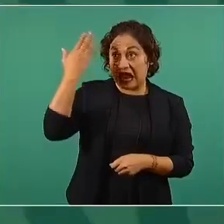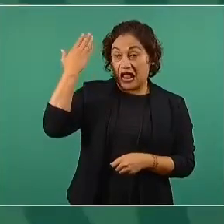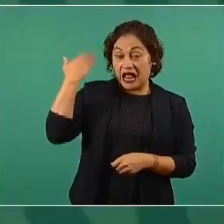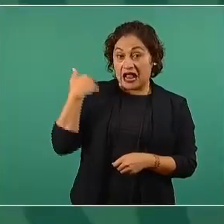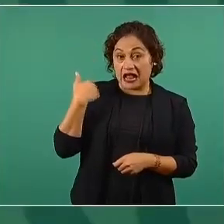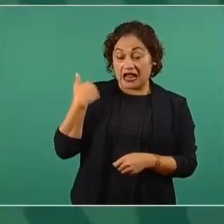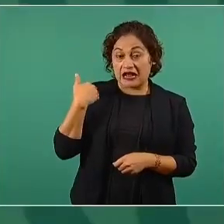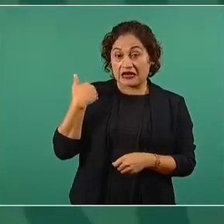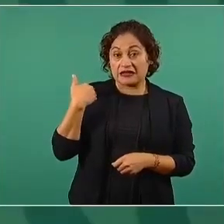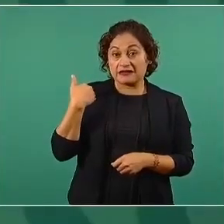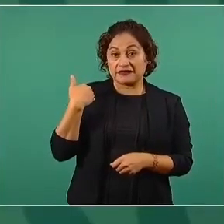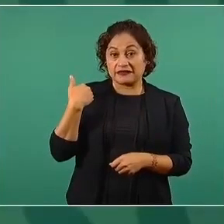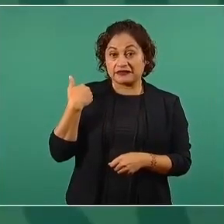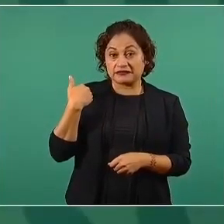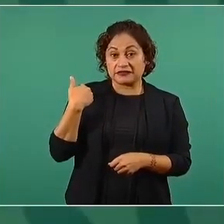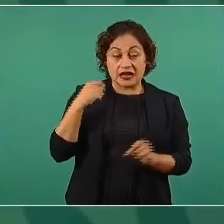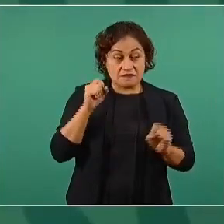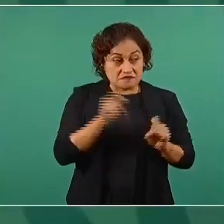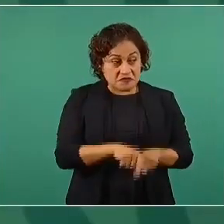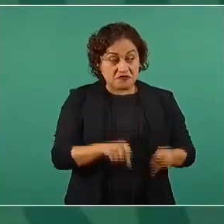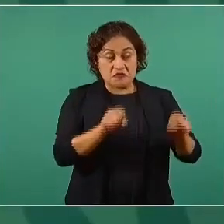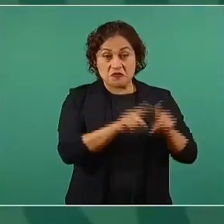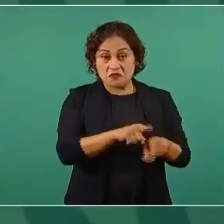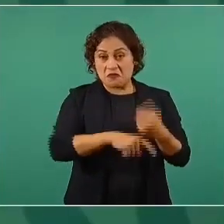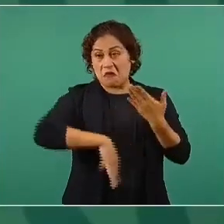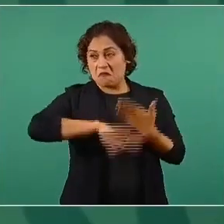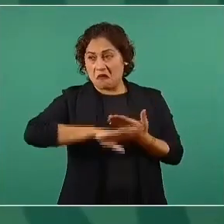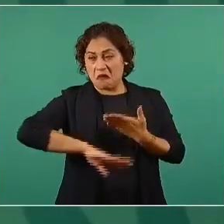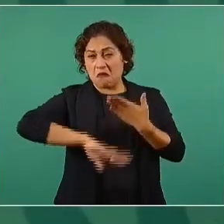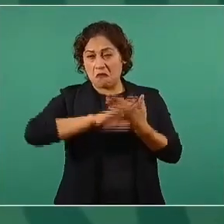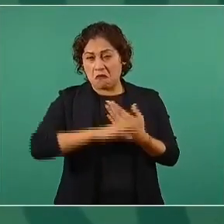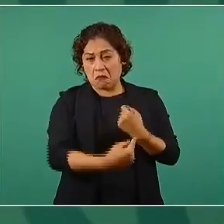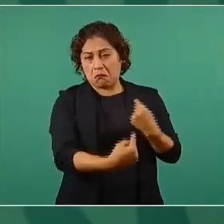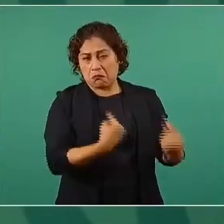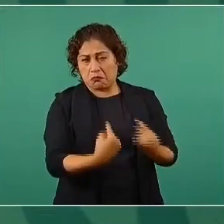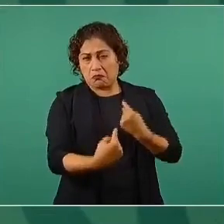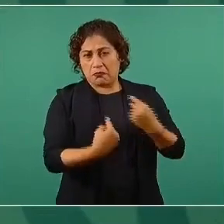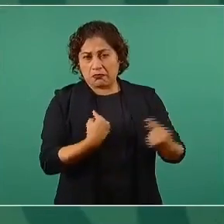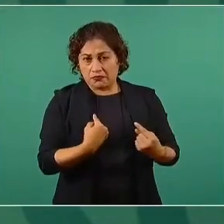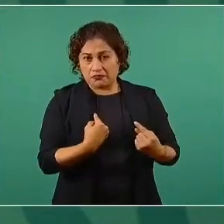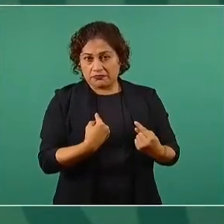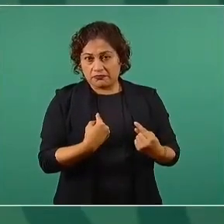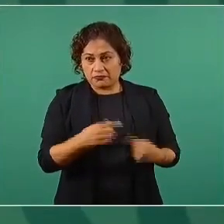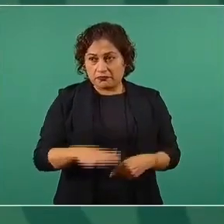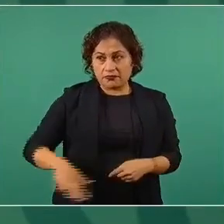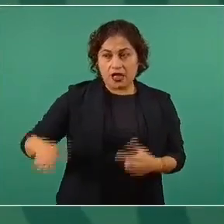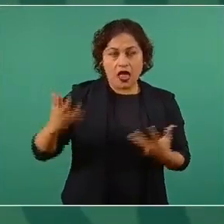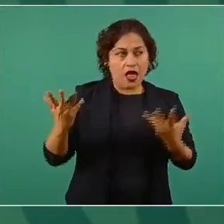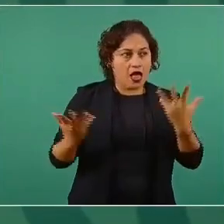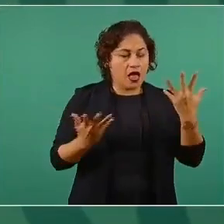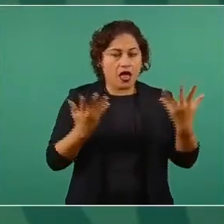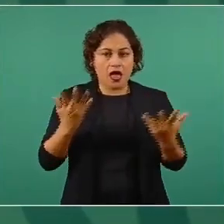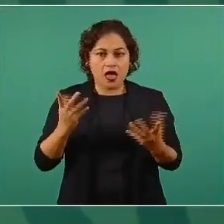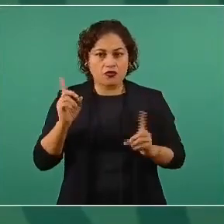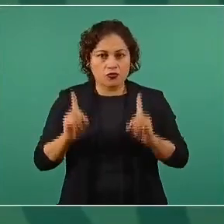del bombardeo en contra de nosotros. No pudieron.